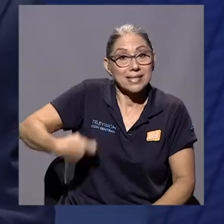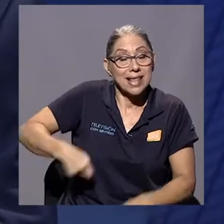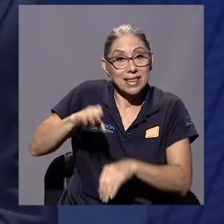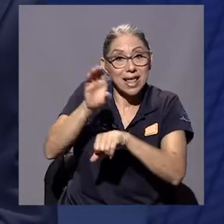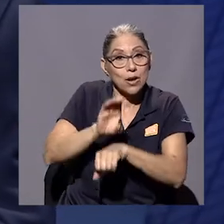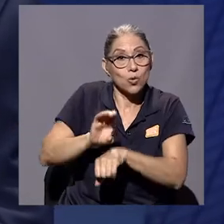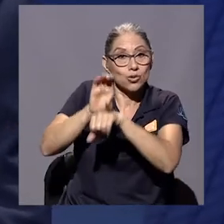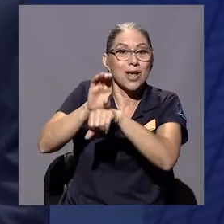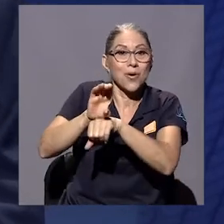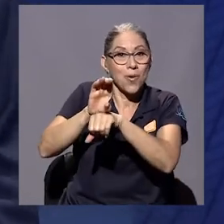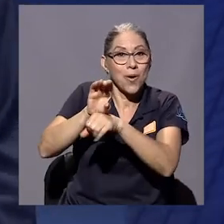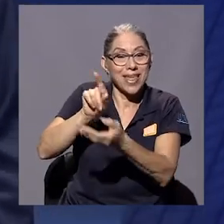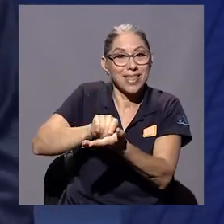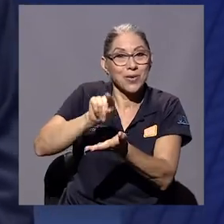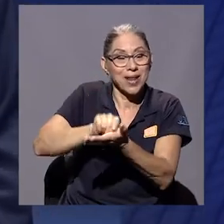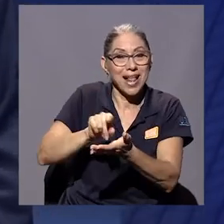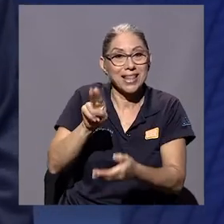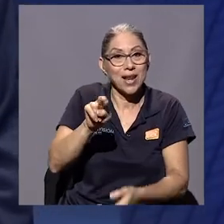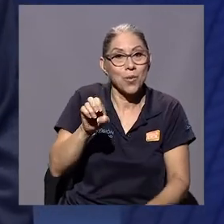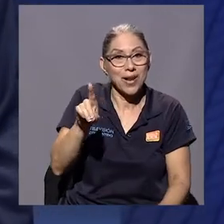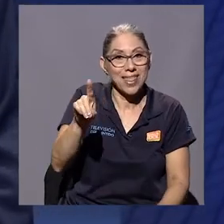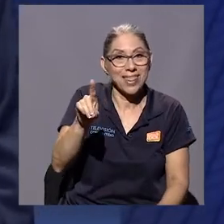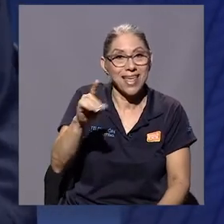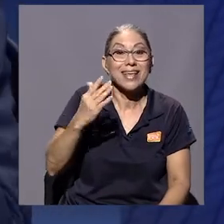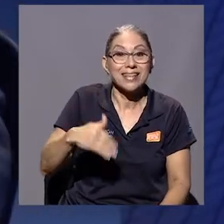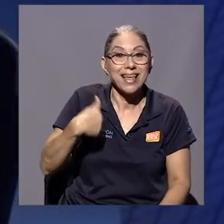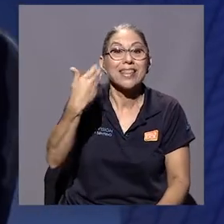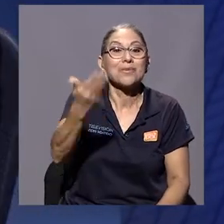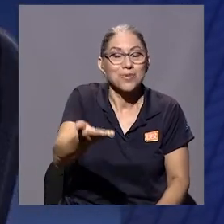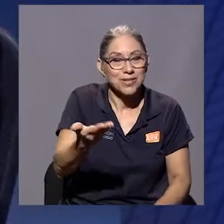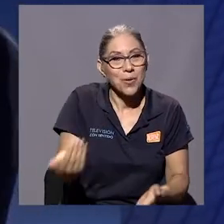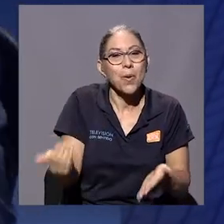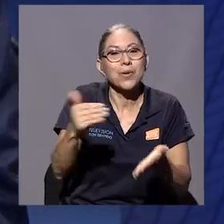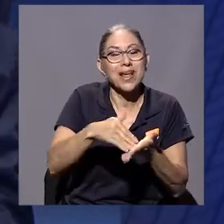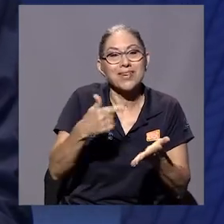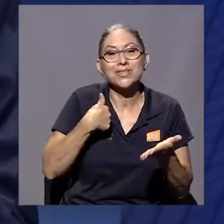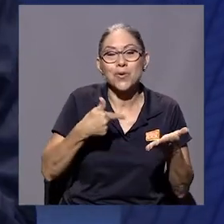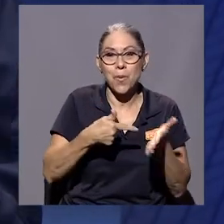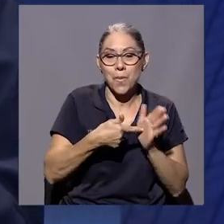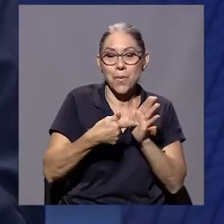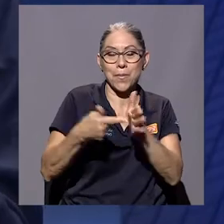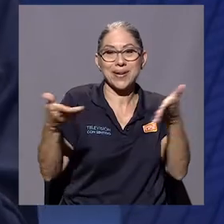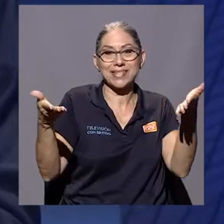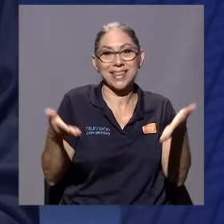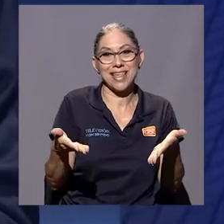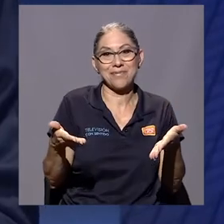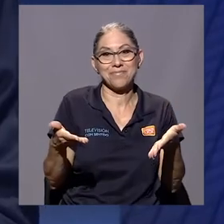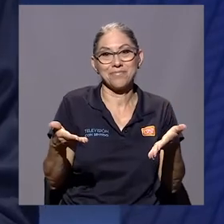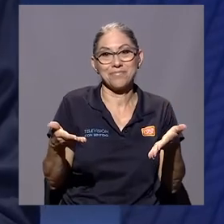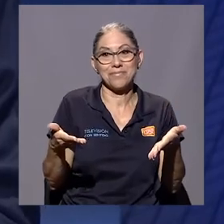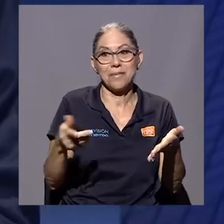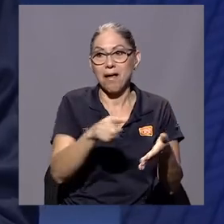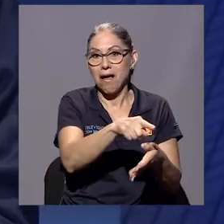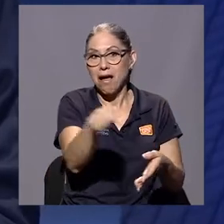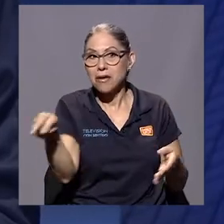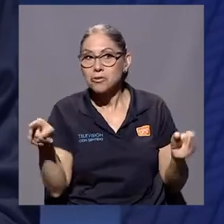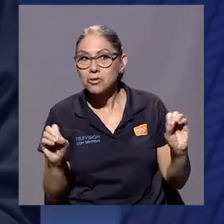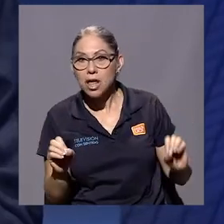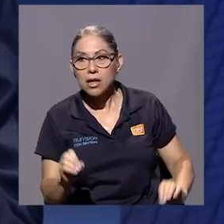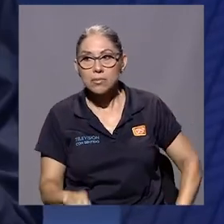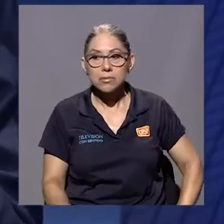era entonces el consejo editorial de la UNED, presenté de nuevo mi novela. Por supuesto ya no hubo narices